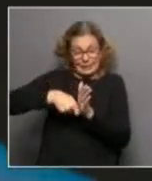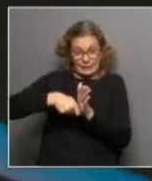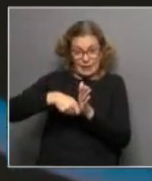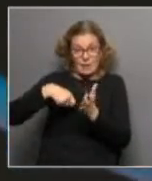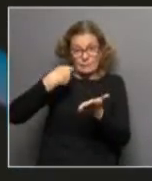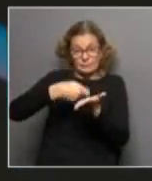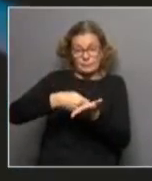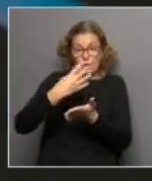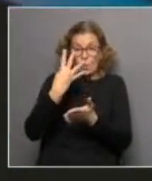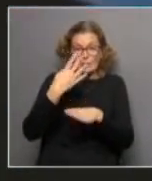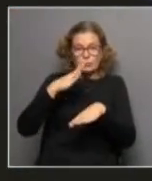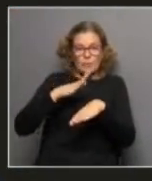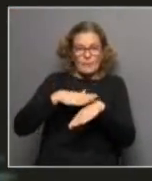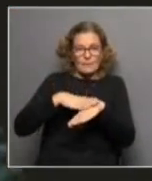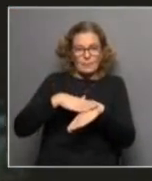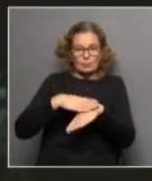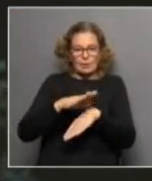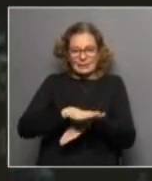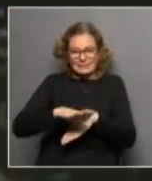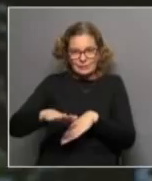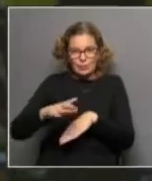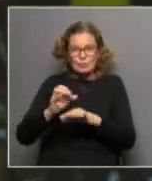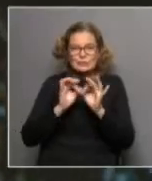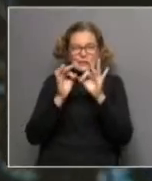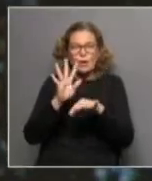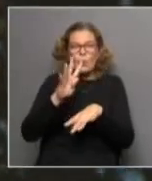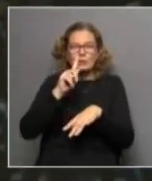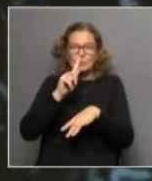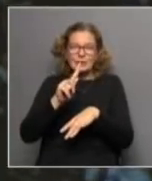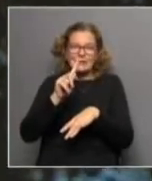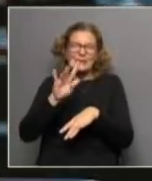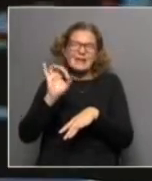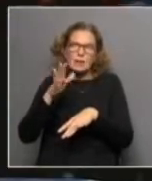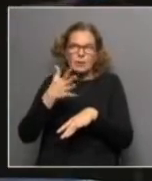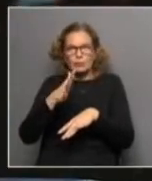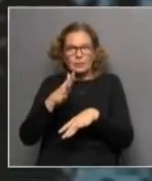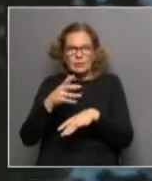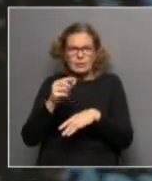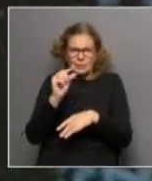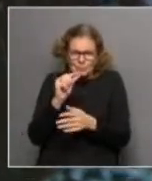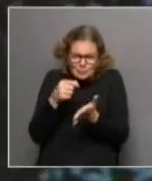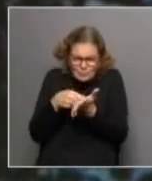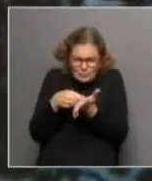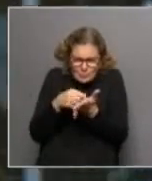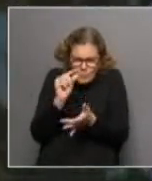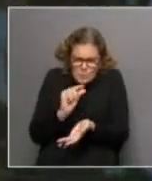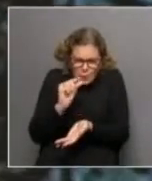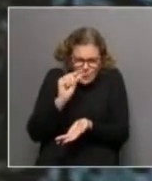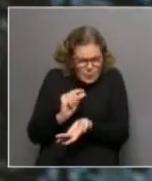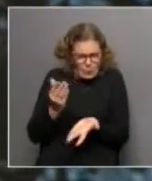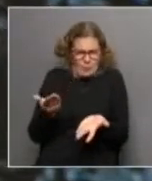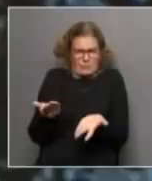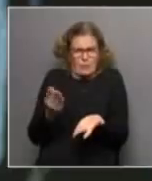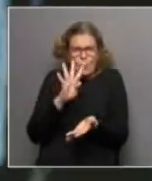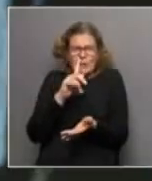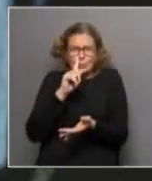en hogares con cuatro menores a cargos no llega a los 4.100 pesos. y la duplicación... es magro, magro, o sea, de verdad es magro, o